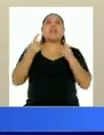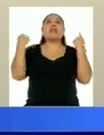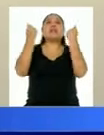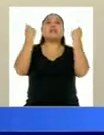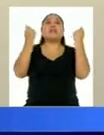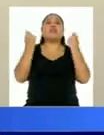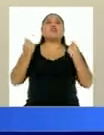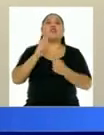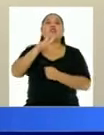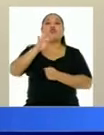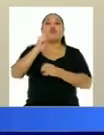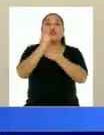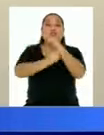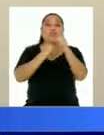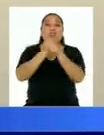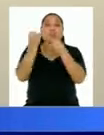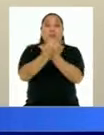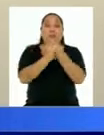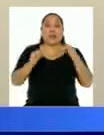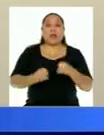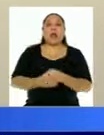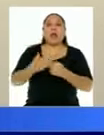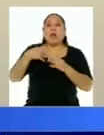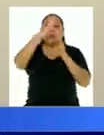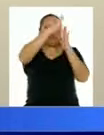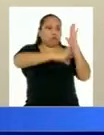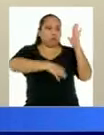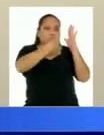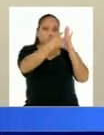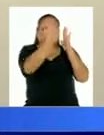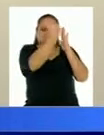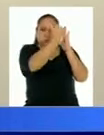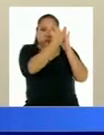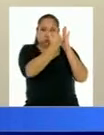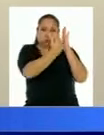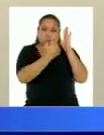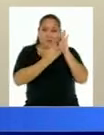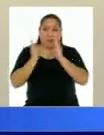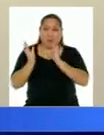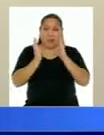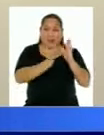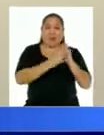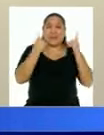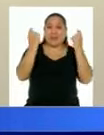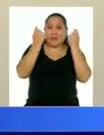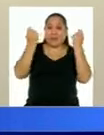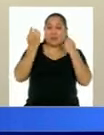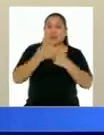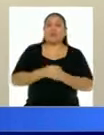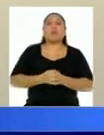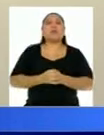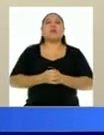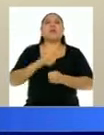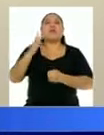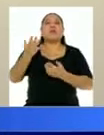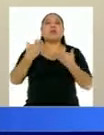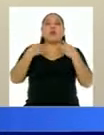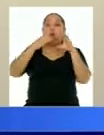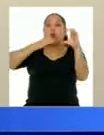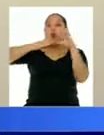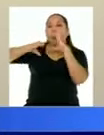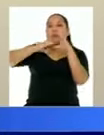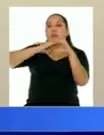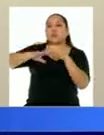independencia y dentro de las actividades programadas por el Proyecto Especial Bicentenario para el presente año, tenemos los diálogos